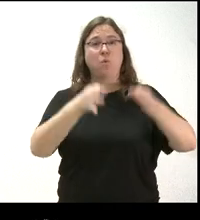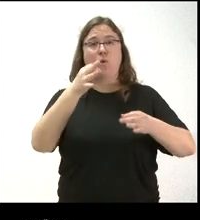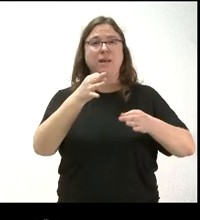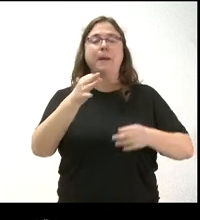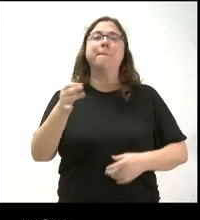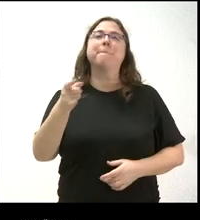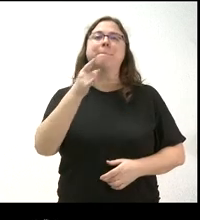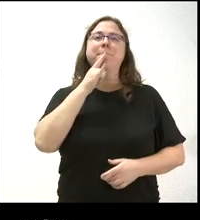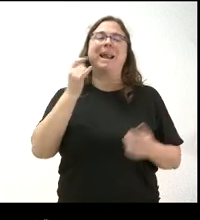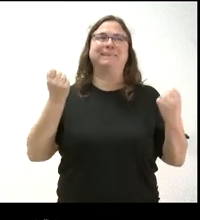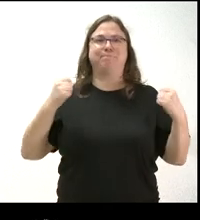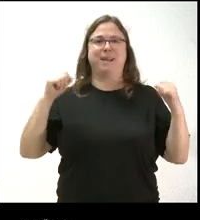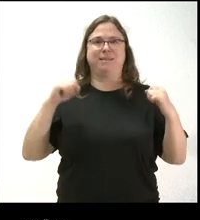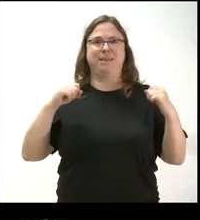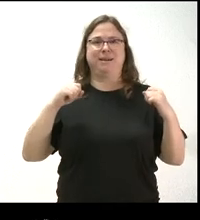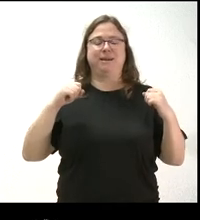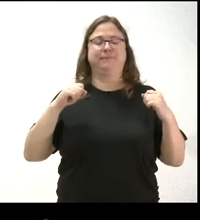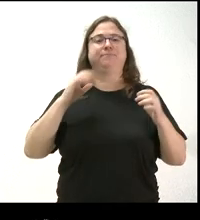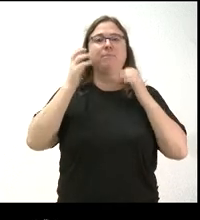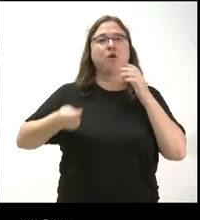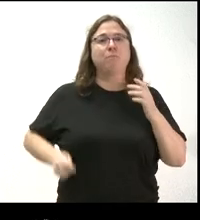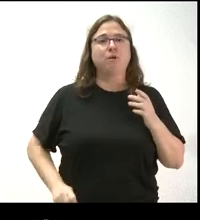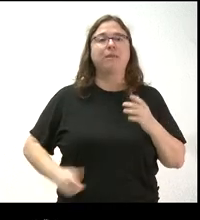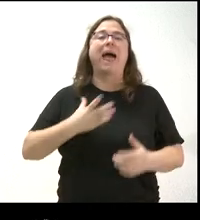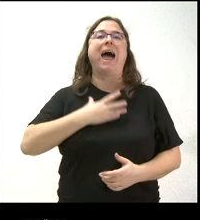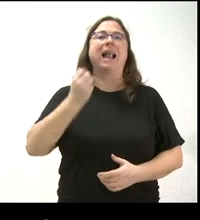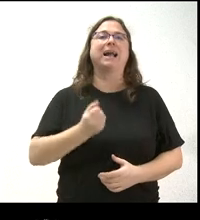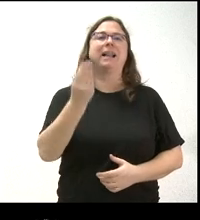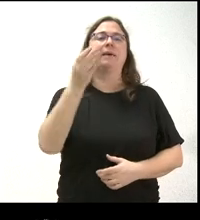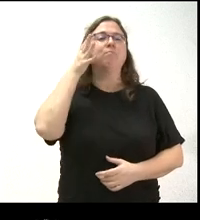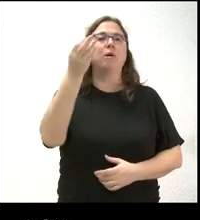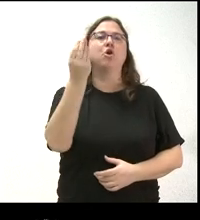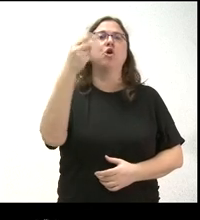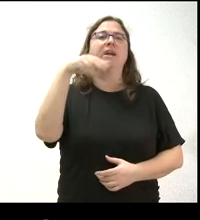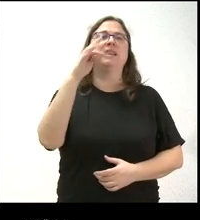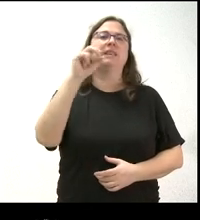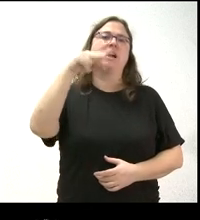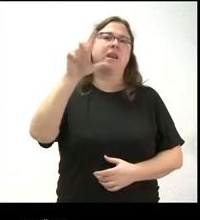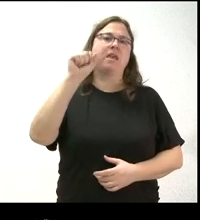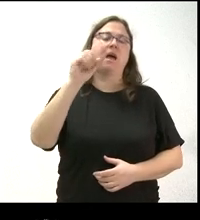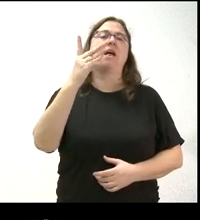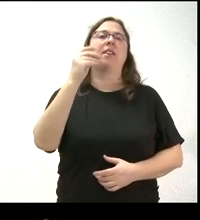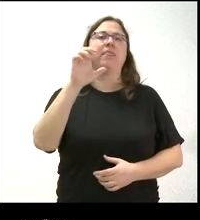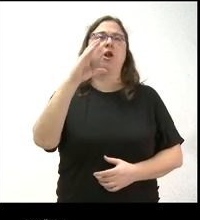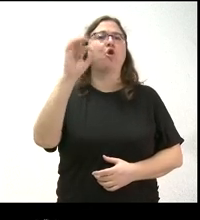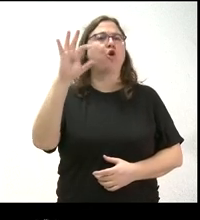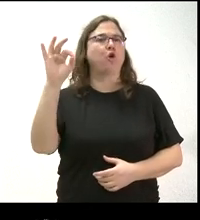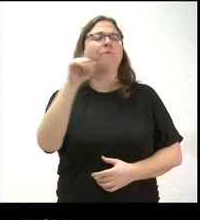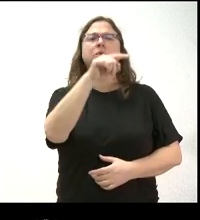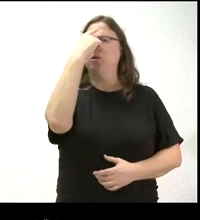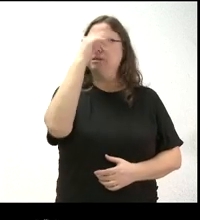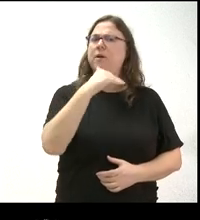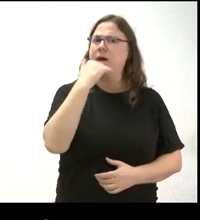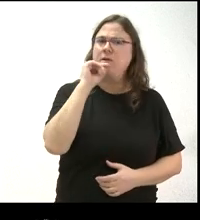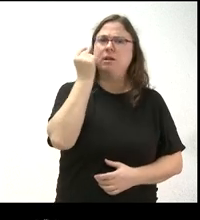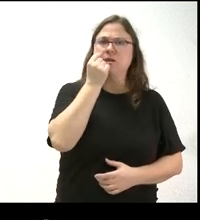parte de un ganadero de Quintanilla del Coco, que además es el alcalde. Si saben algo al respecto, si tienen intención de personal se o no, o si van